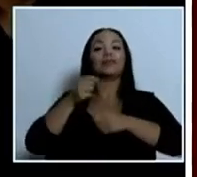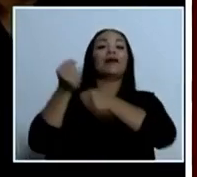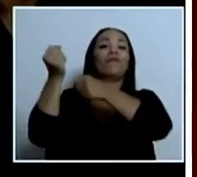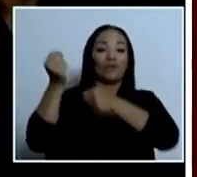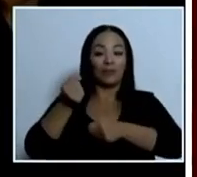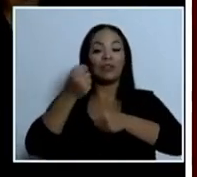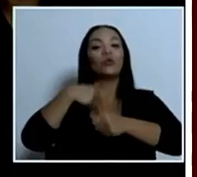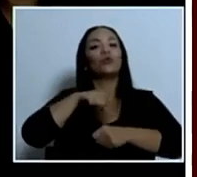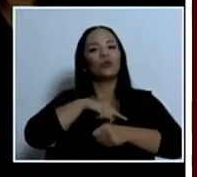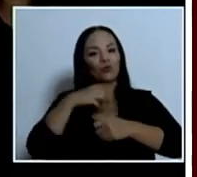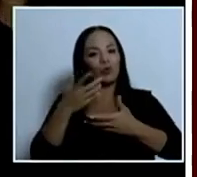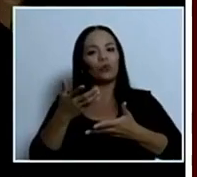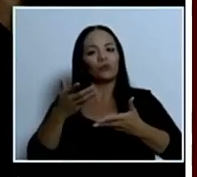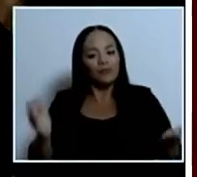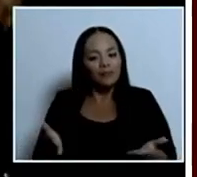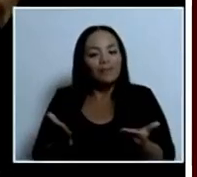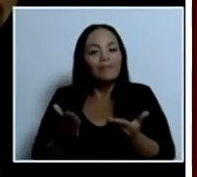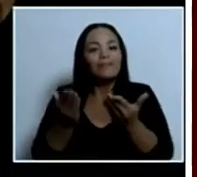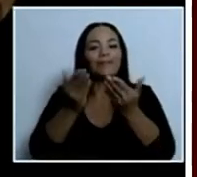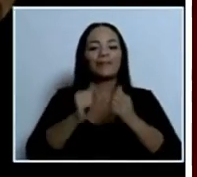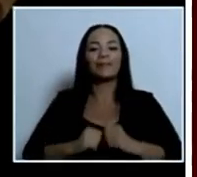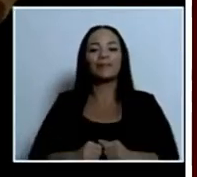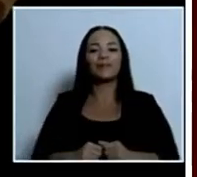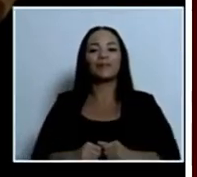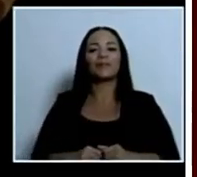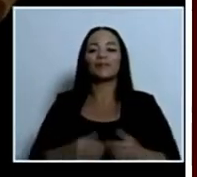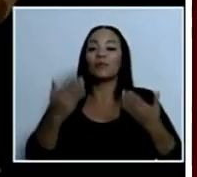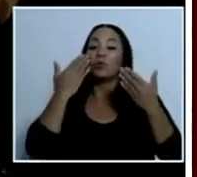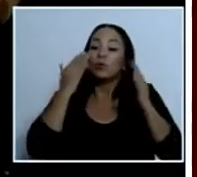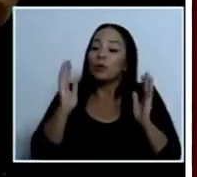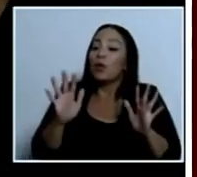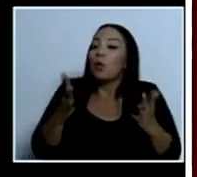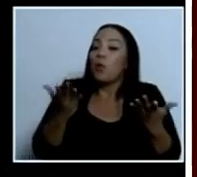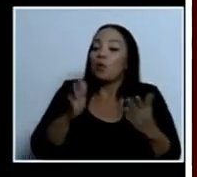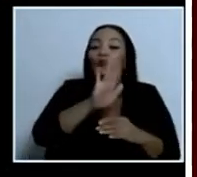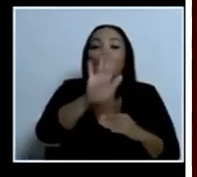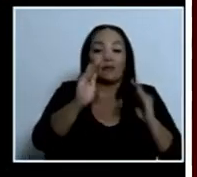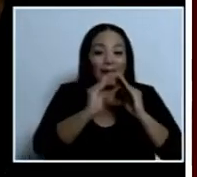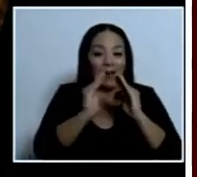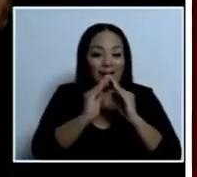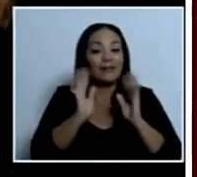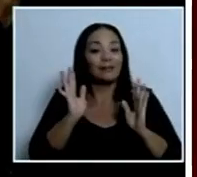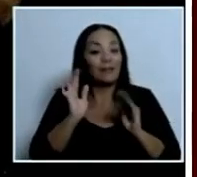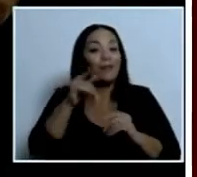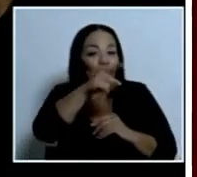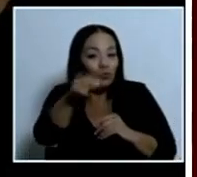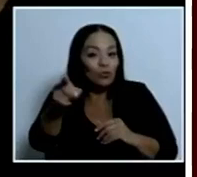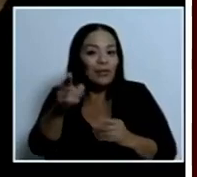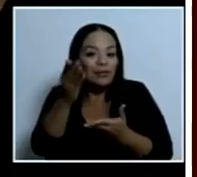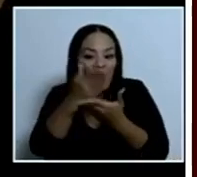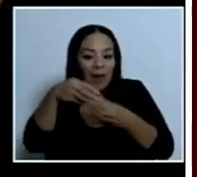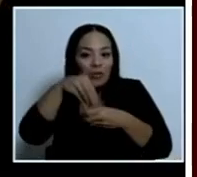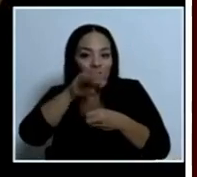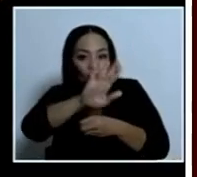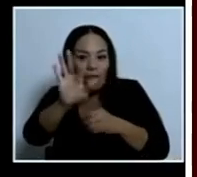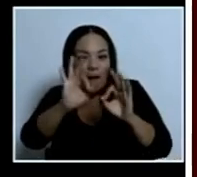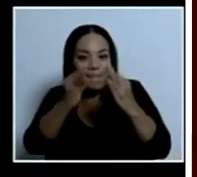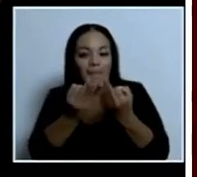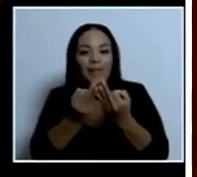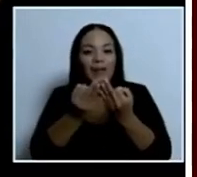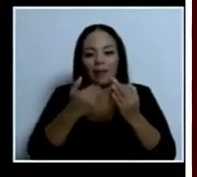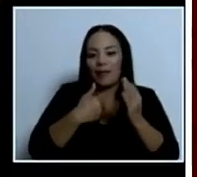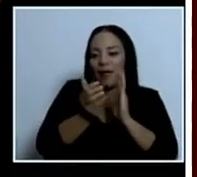fuertemente. Porque yo no sé cómo es en sus casas, pero yo creo que todos conocemos a alguien dentro de la familia que tiene una